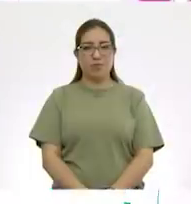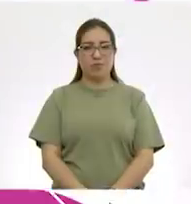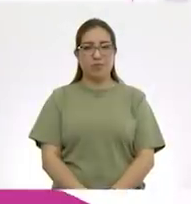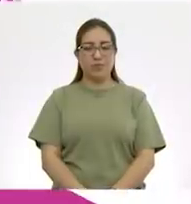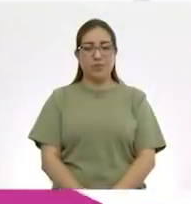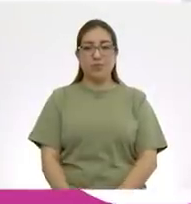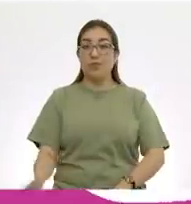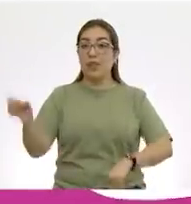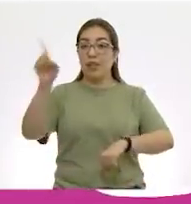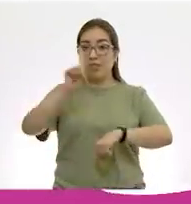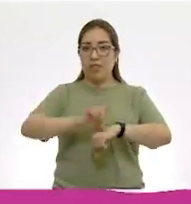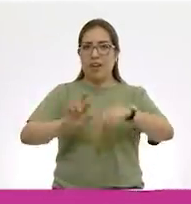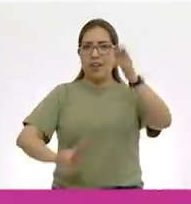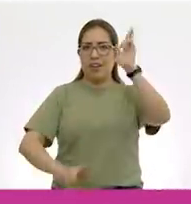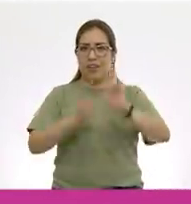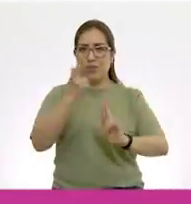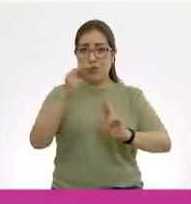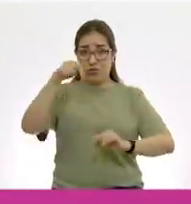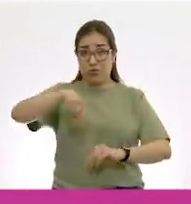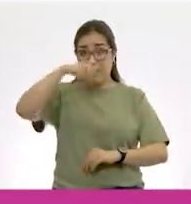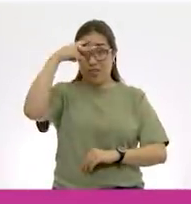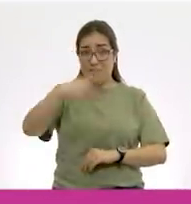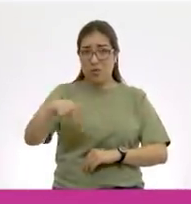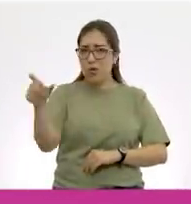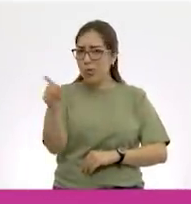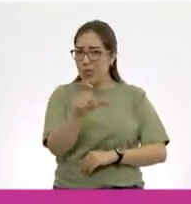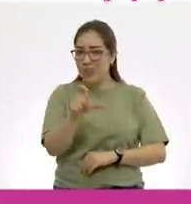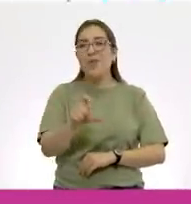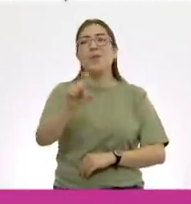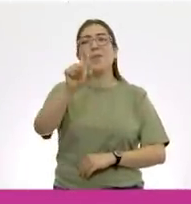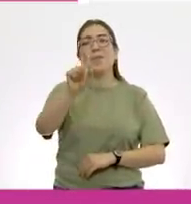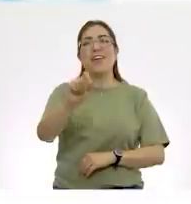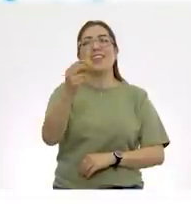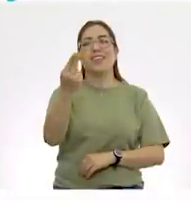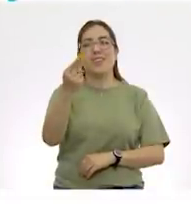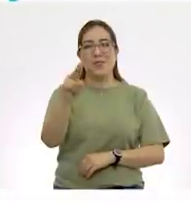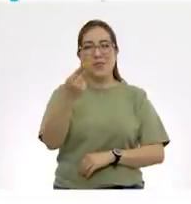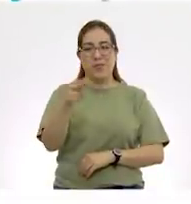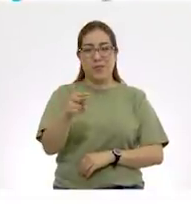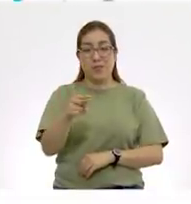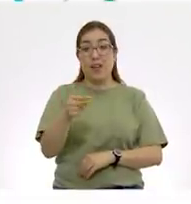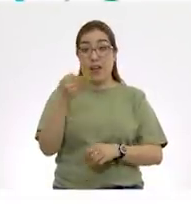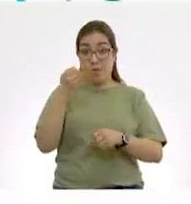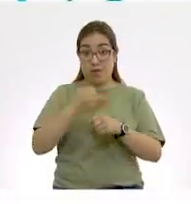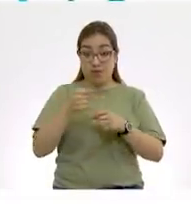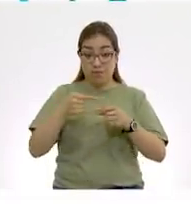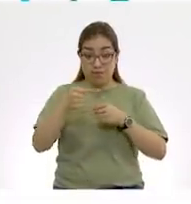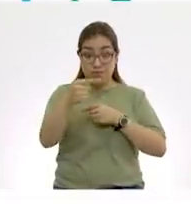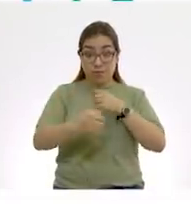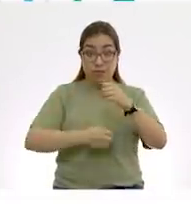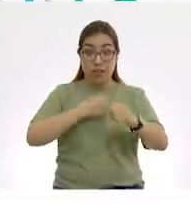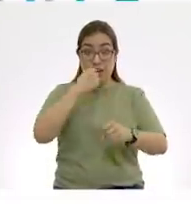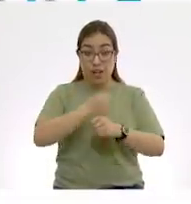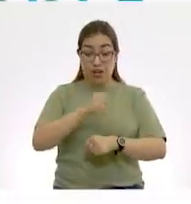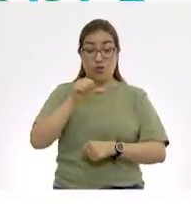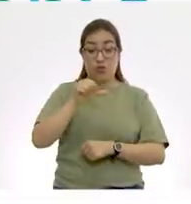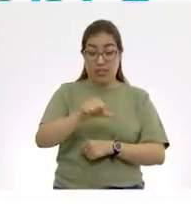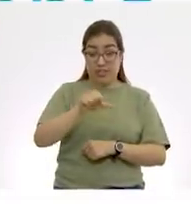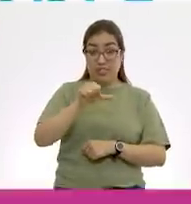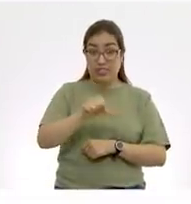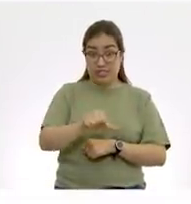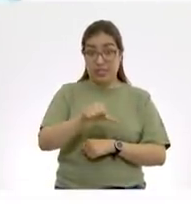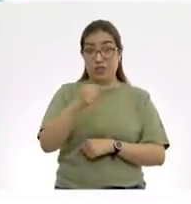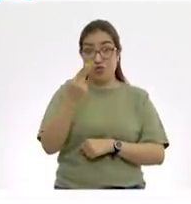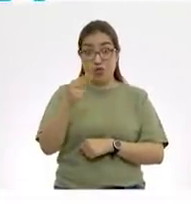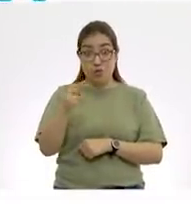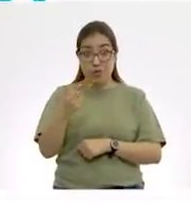El día de la Revolución Mexicana es el 20 Este año se festejará el 16 de noviembre